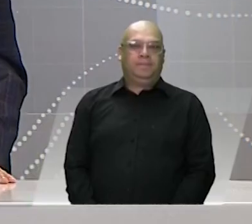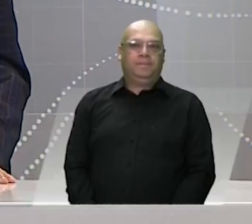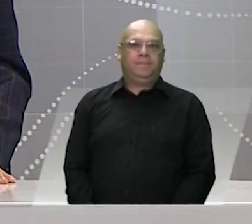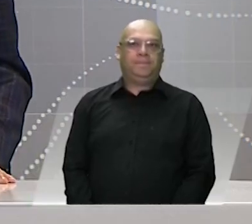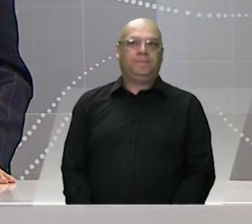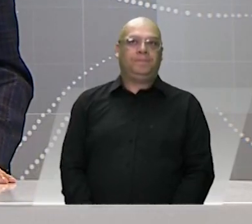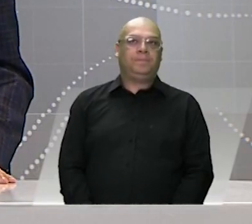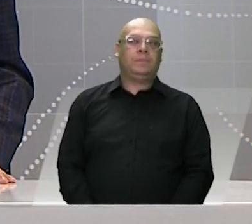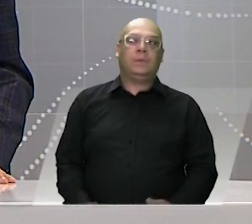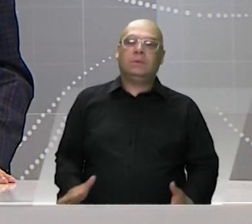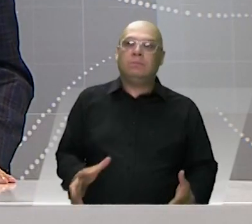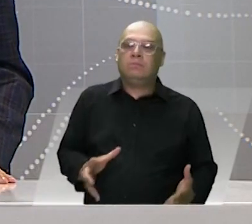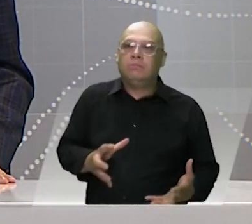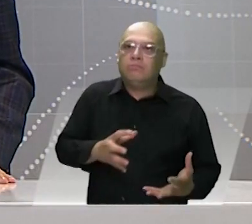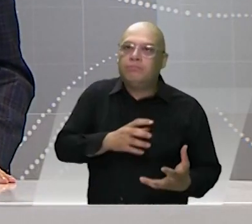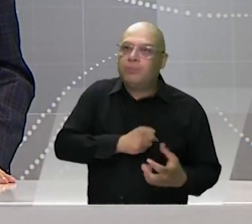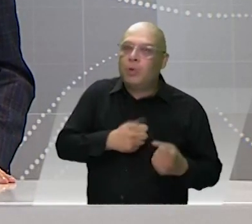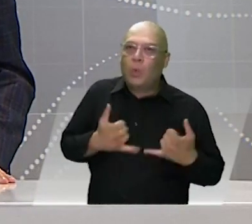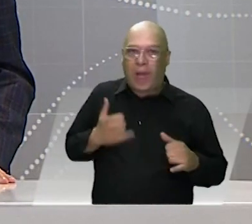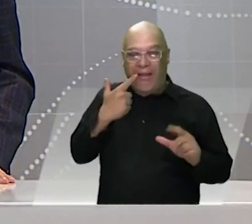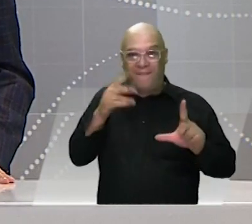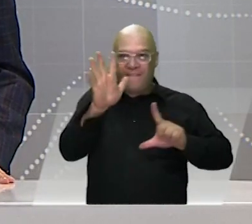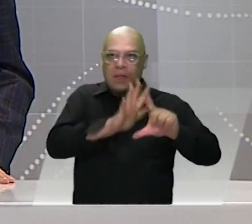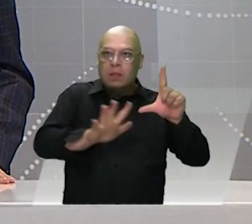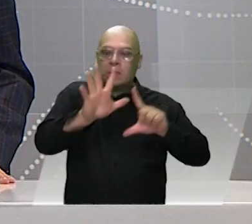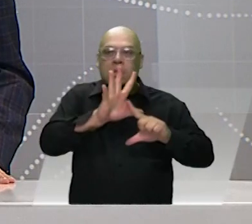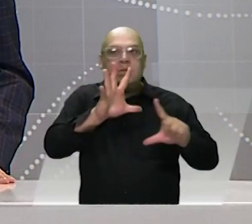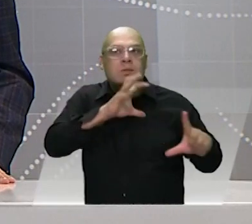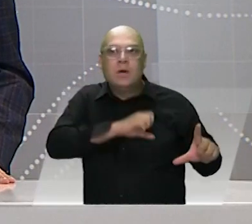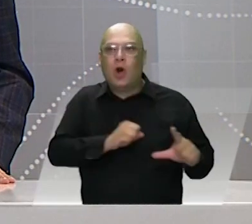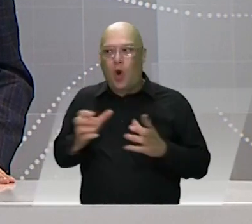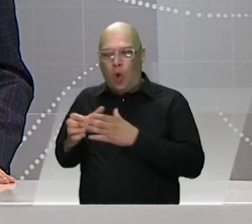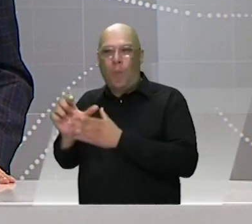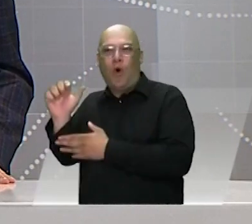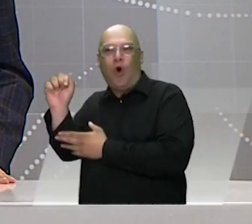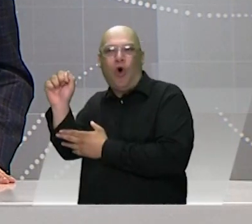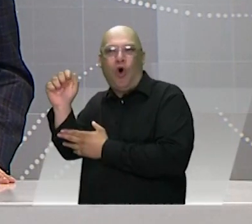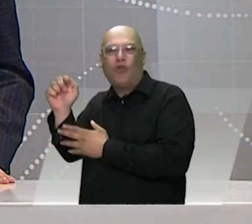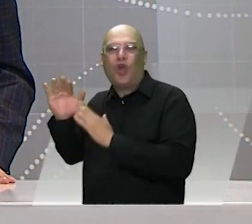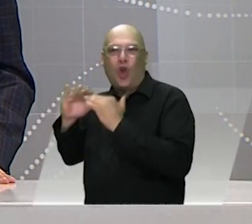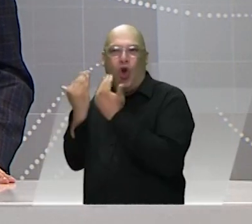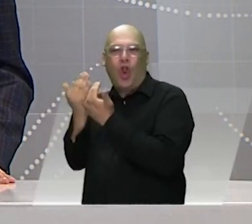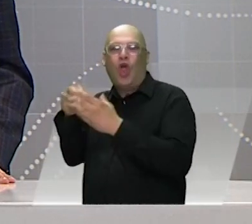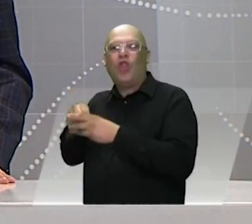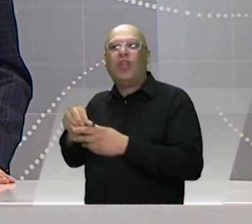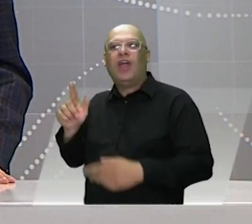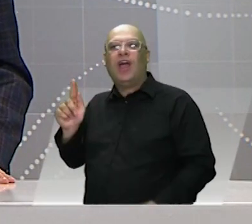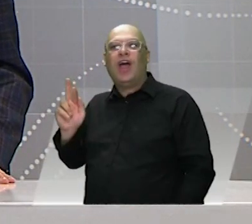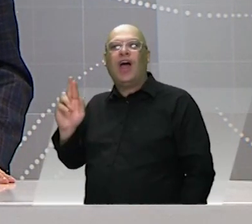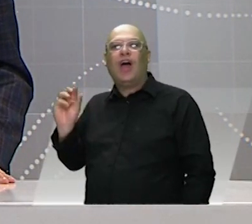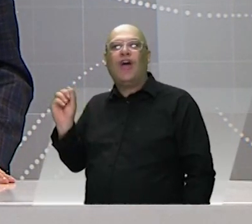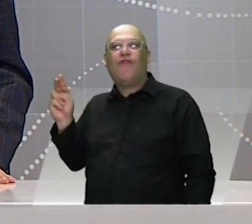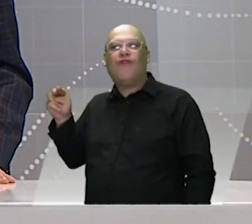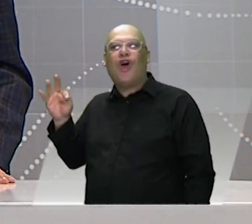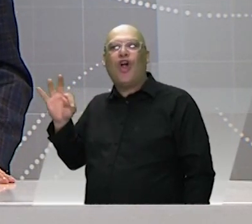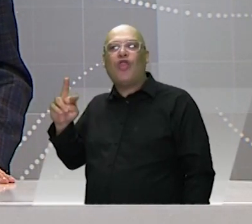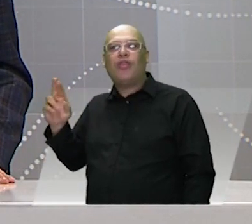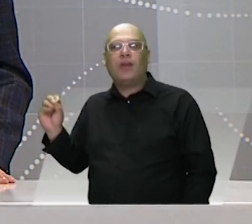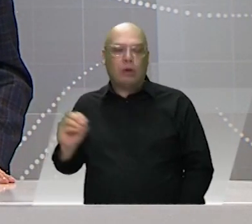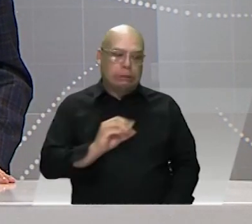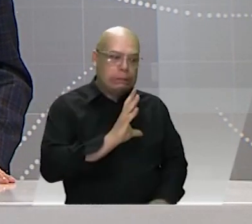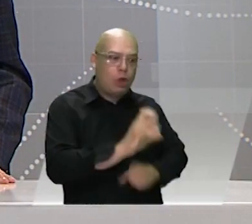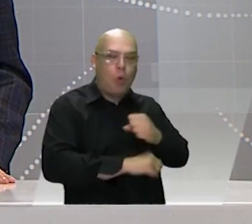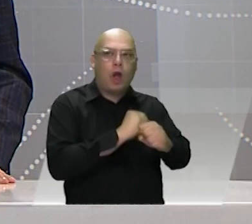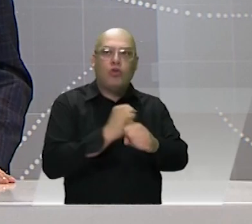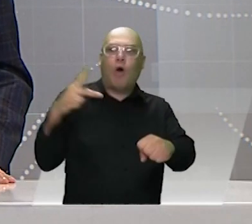La indignación ha generado un video donde estudiantes del grado 11 de una institución educativa en Frontino y respetan a una menor de solo 5